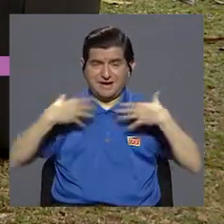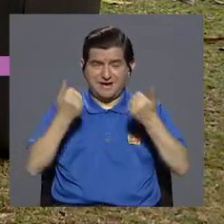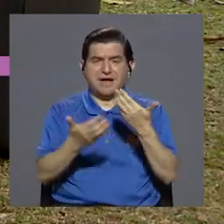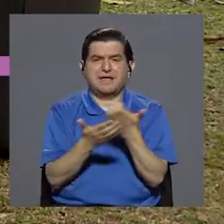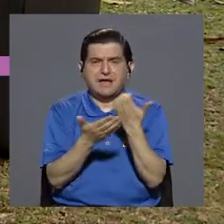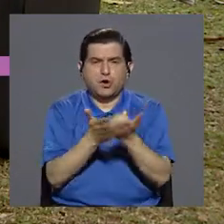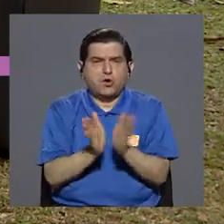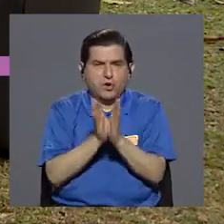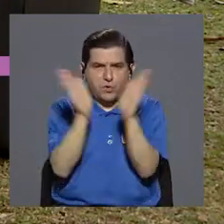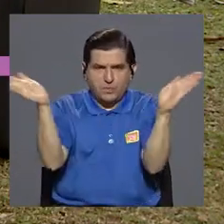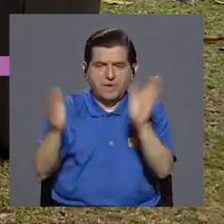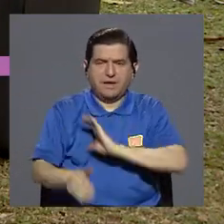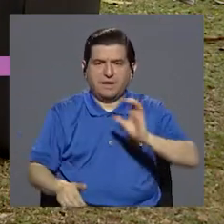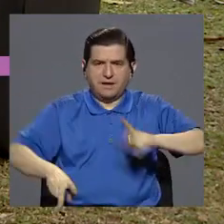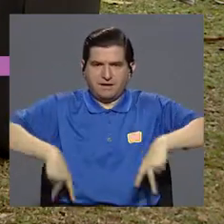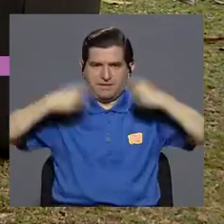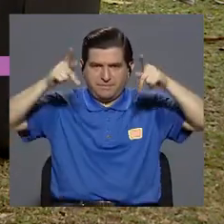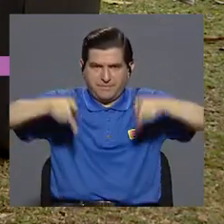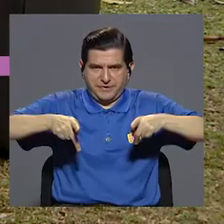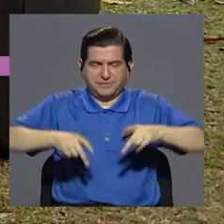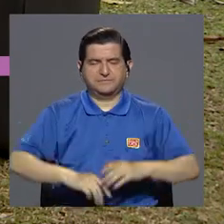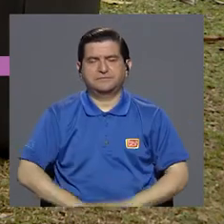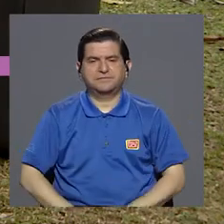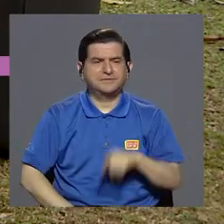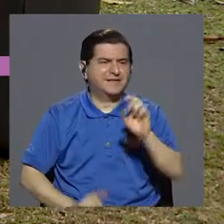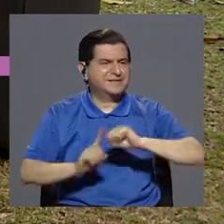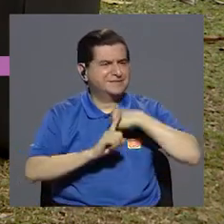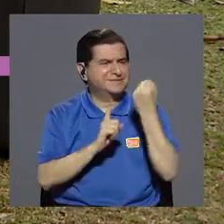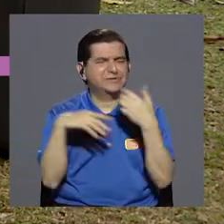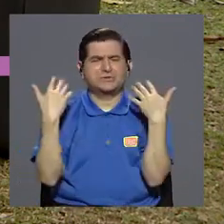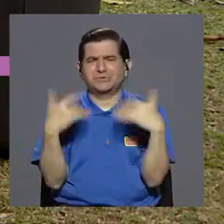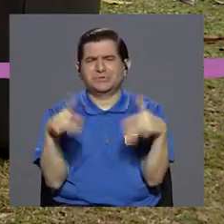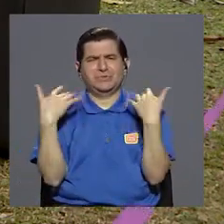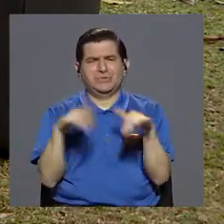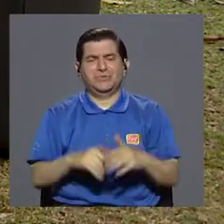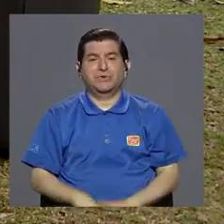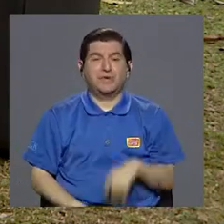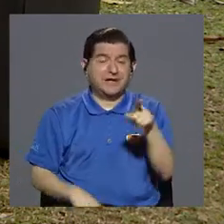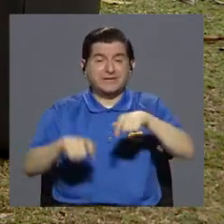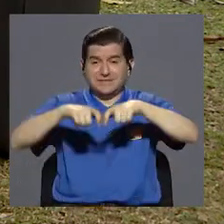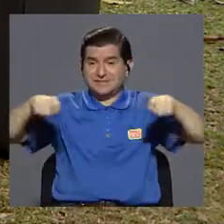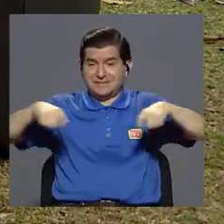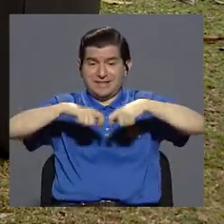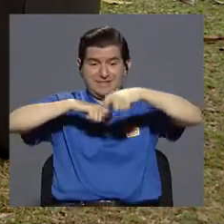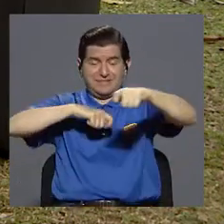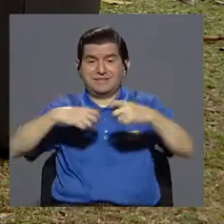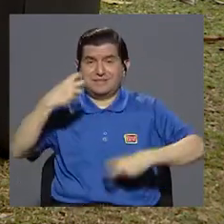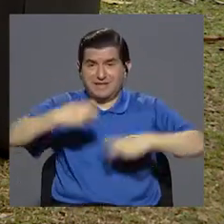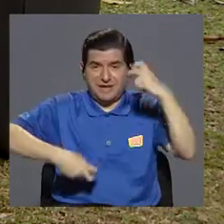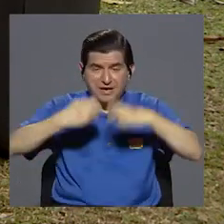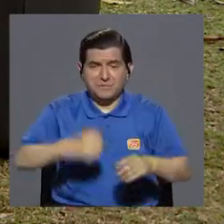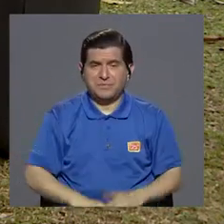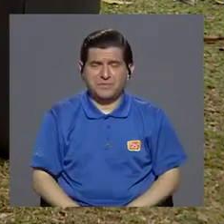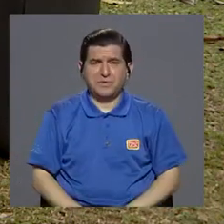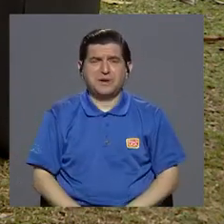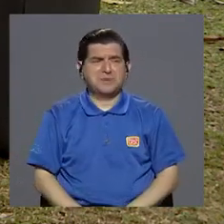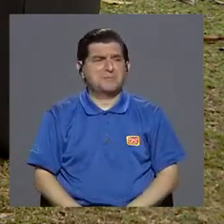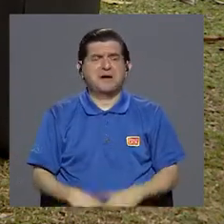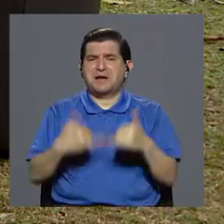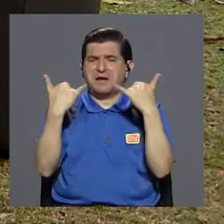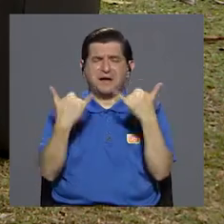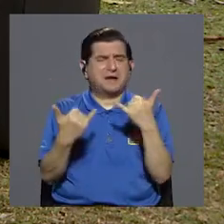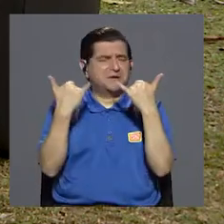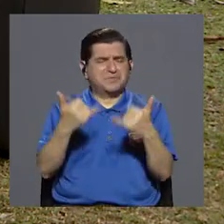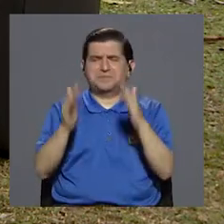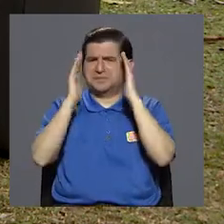y sobre la economía en general y la calidad de vida de las personas es muy grande. Digamos que esta es una dimensión del problema que se ha considerado